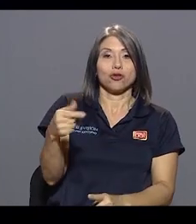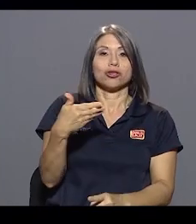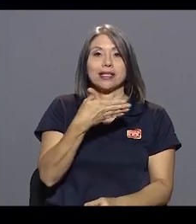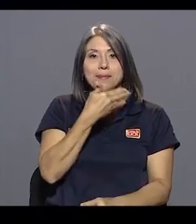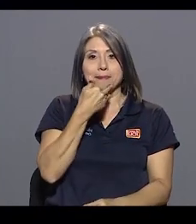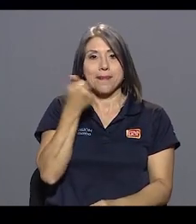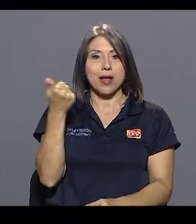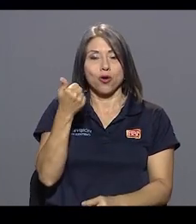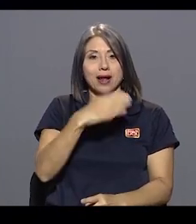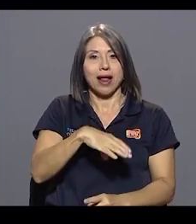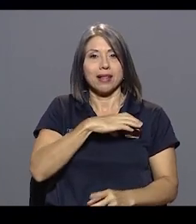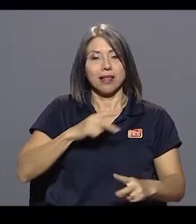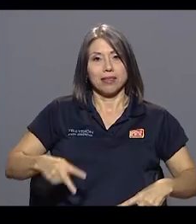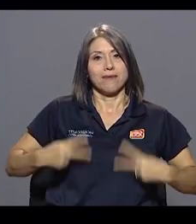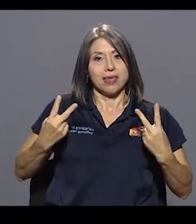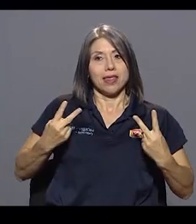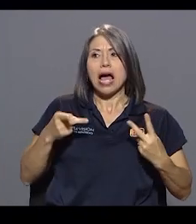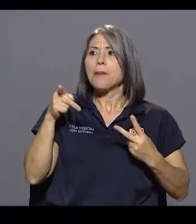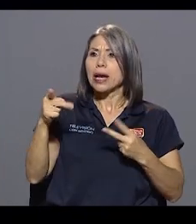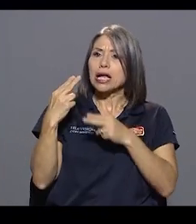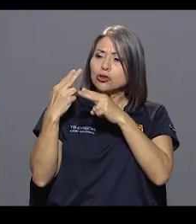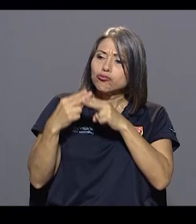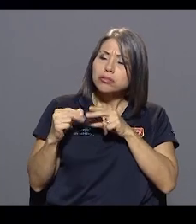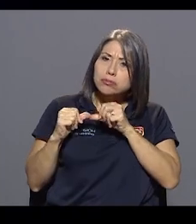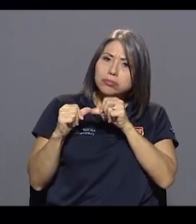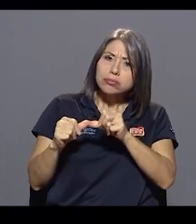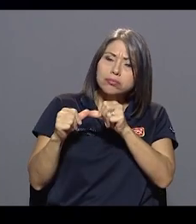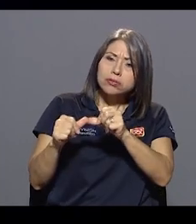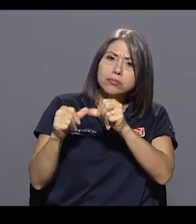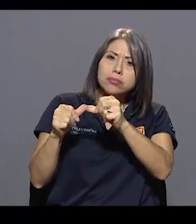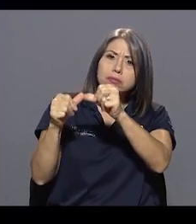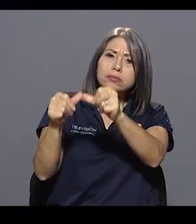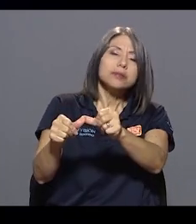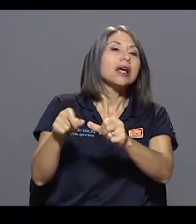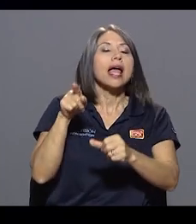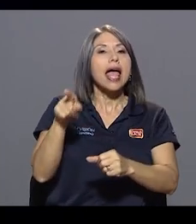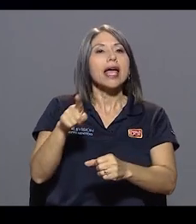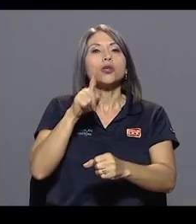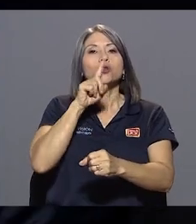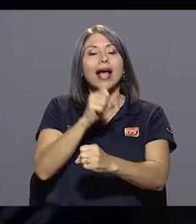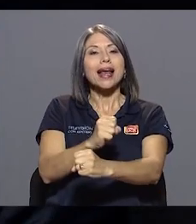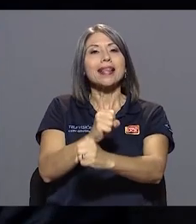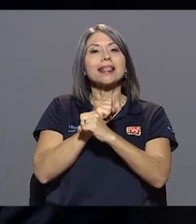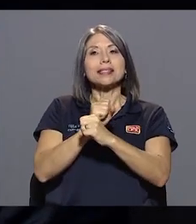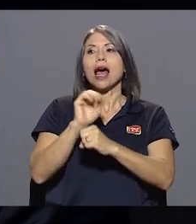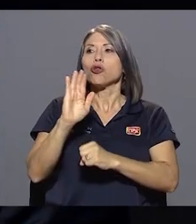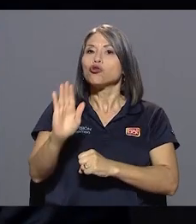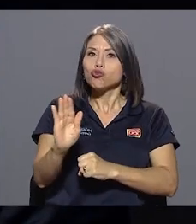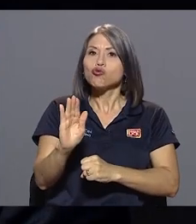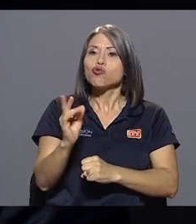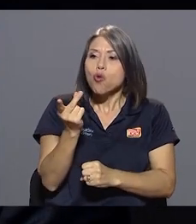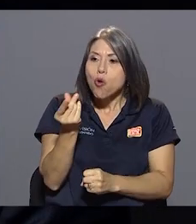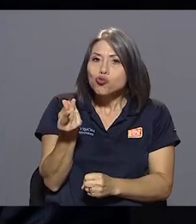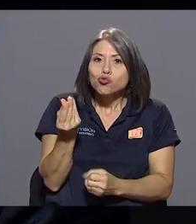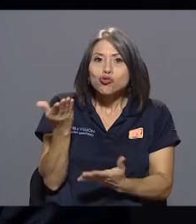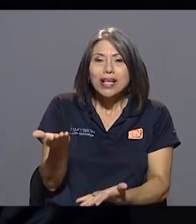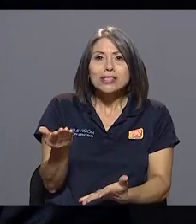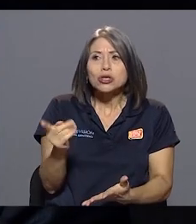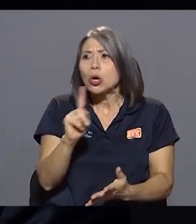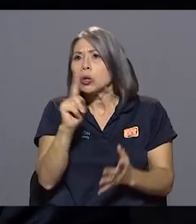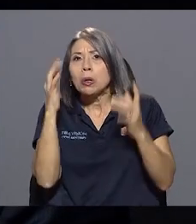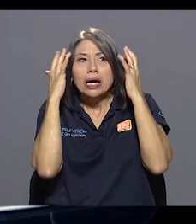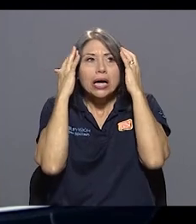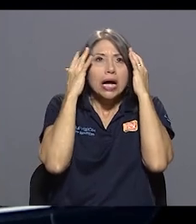calidad de vida, para que ellos tengan continuidad, para que ellos tengan garantizado el sustento, que no estén en esa zozobra